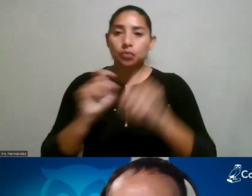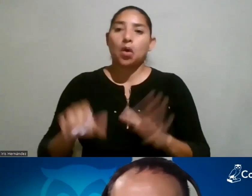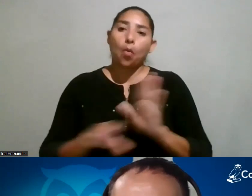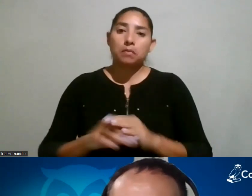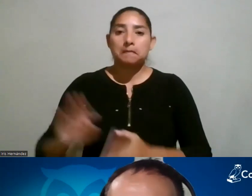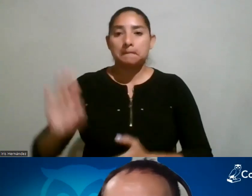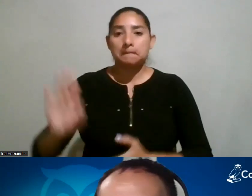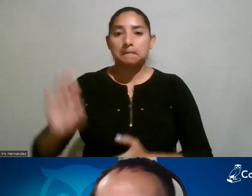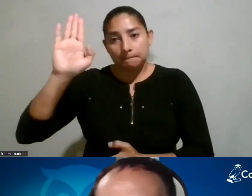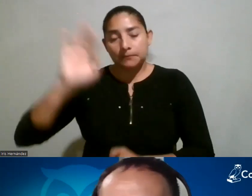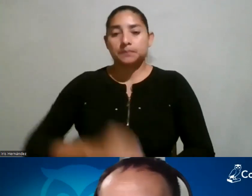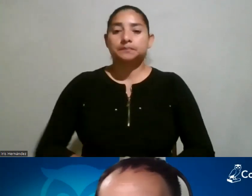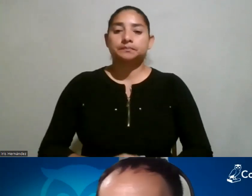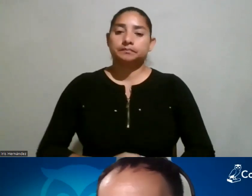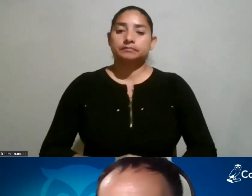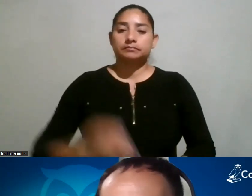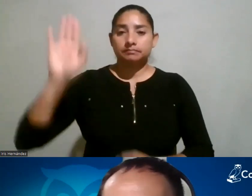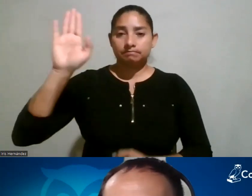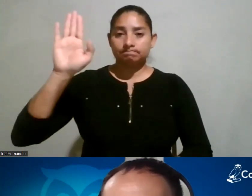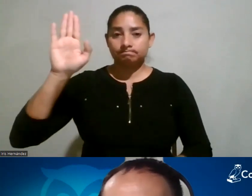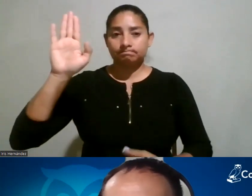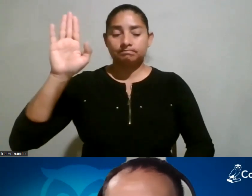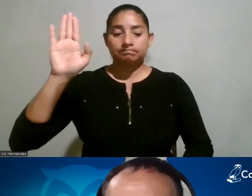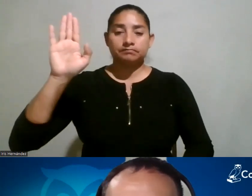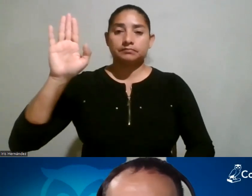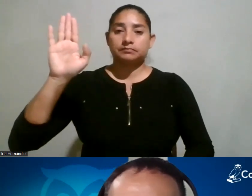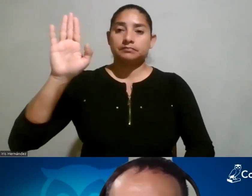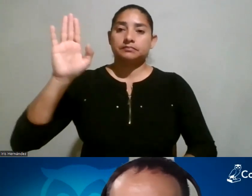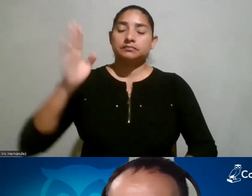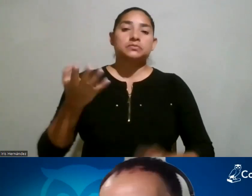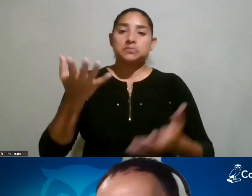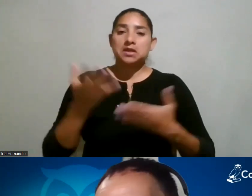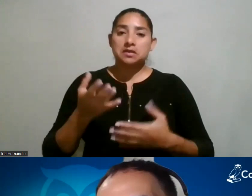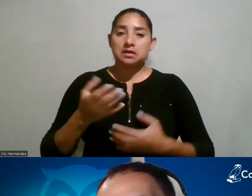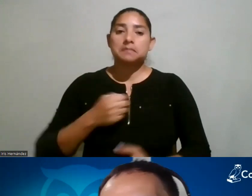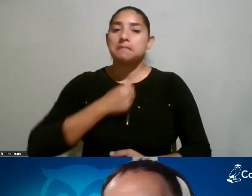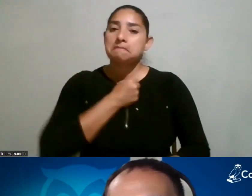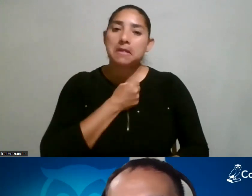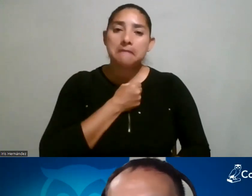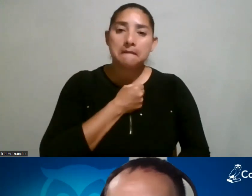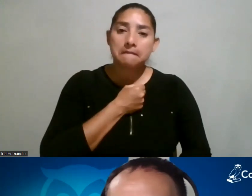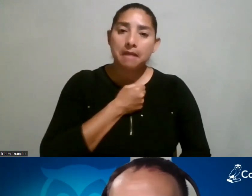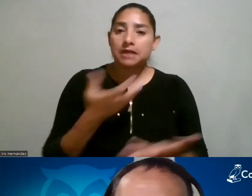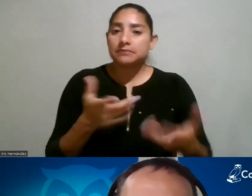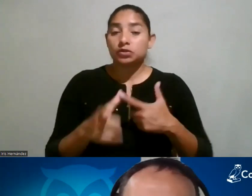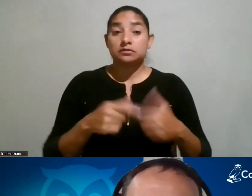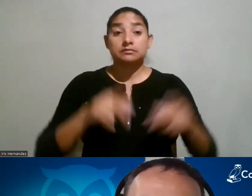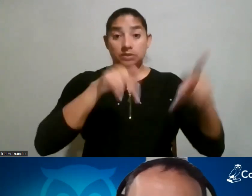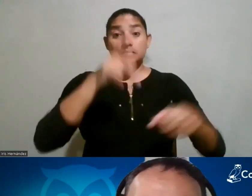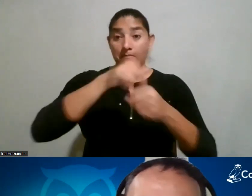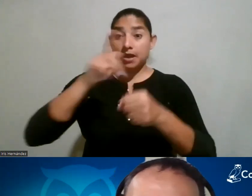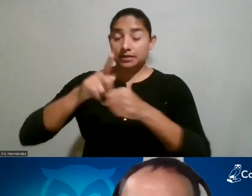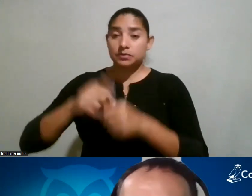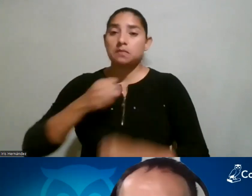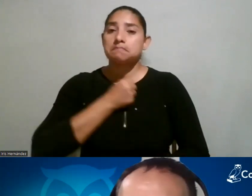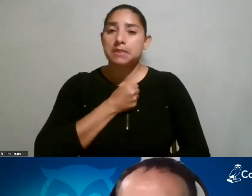aplicar la acción que viene aquí en el menú de levantar la mano si desea que le activemos el micrófono. Las personas que participen con